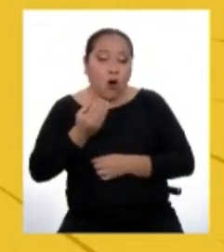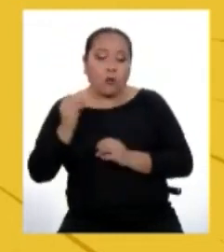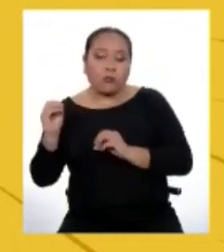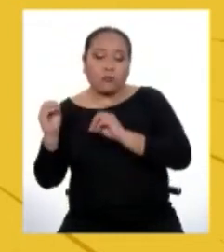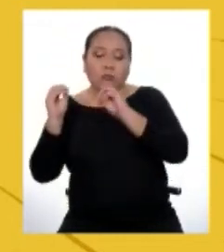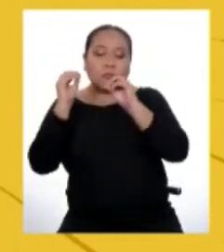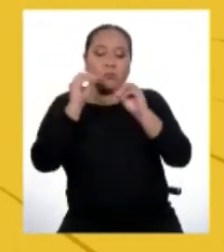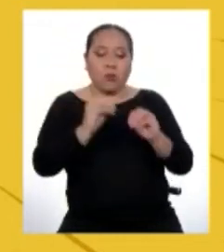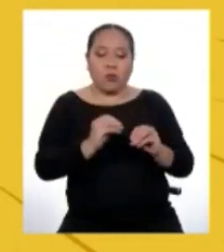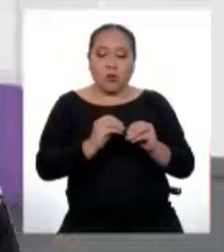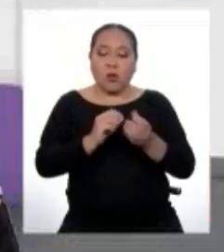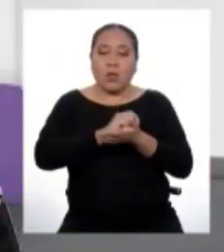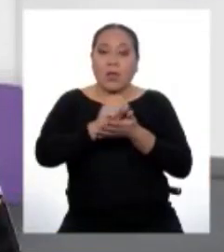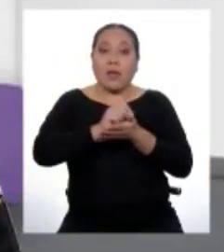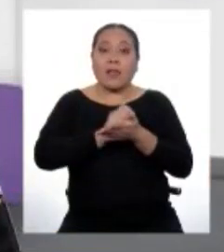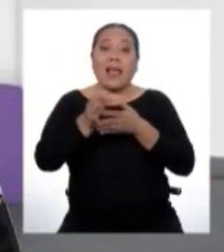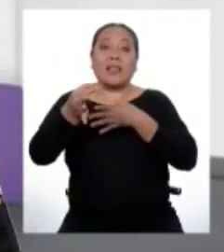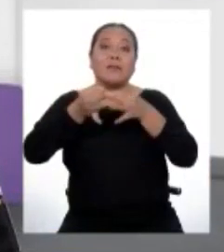un texto expositivo.